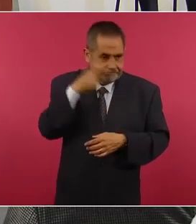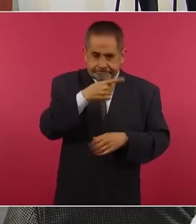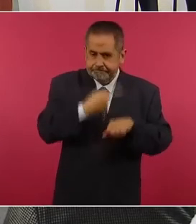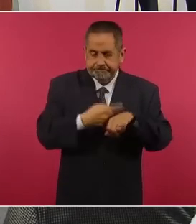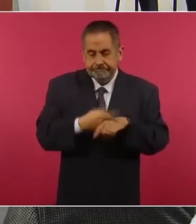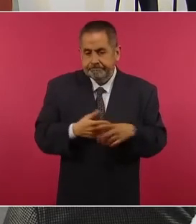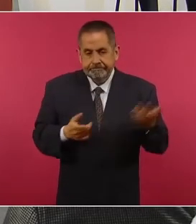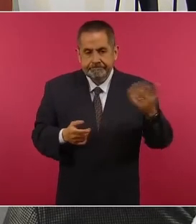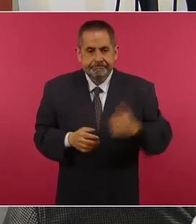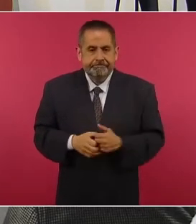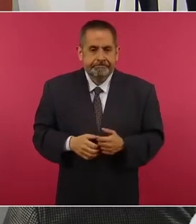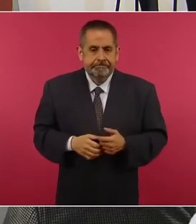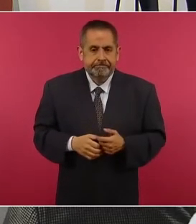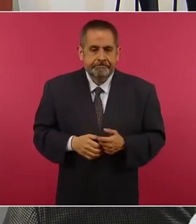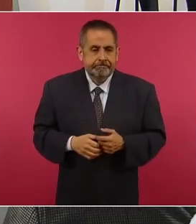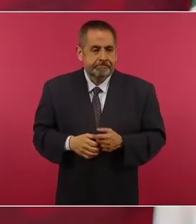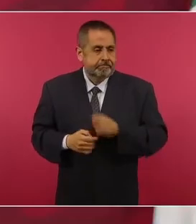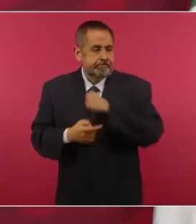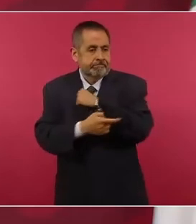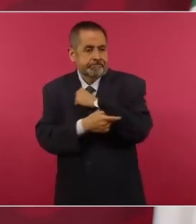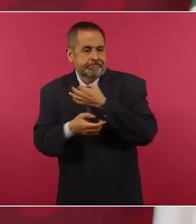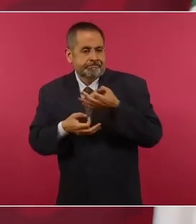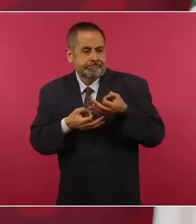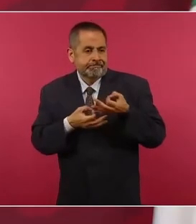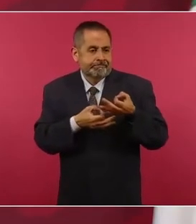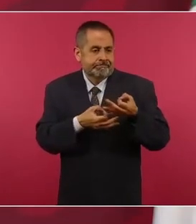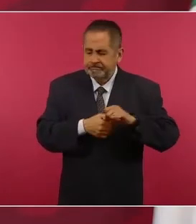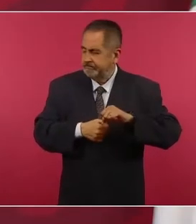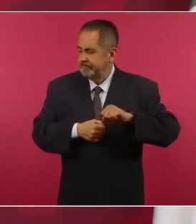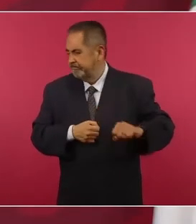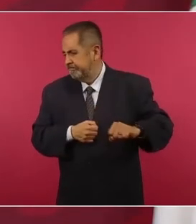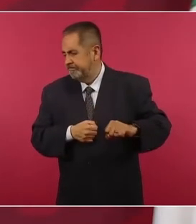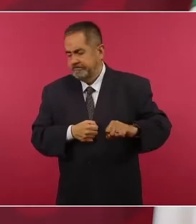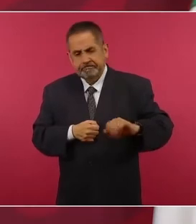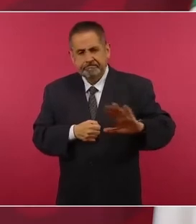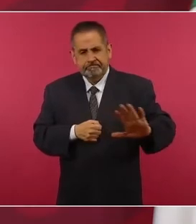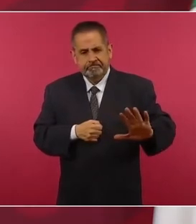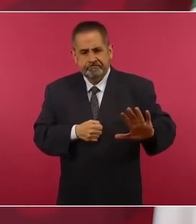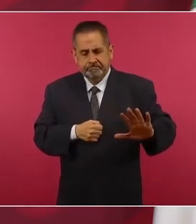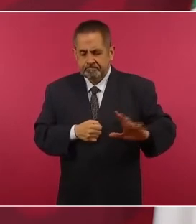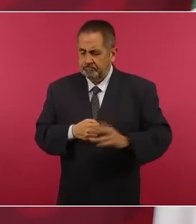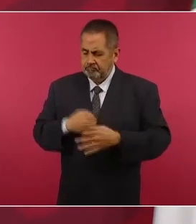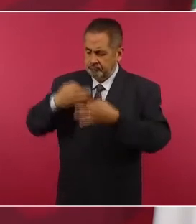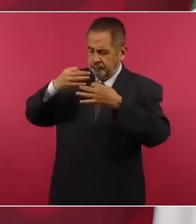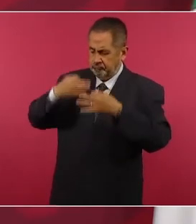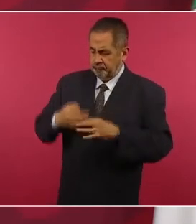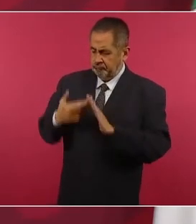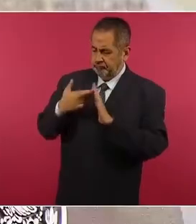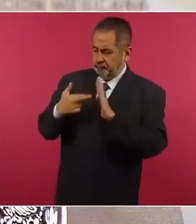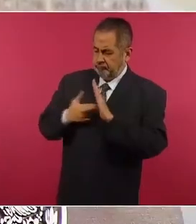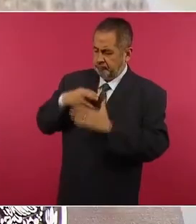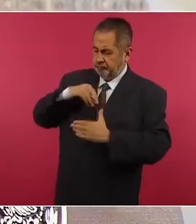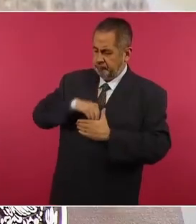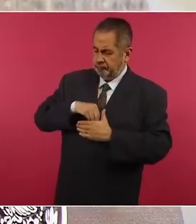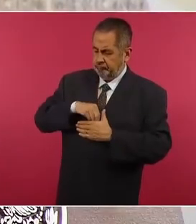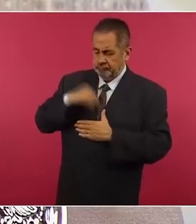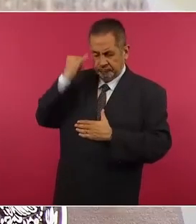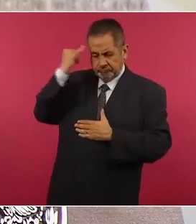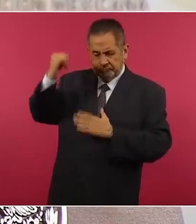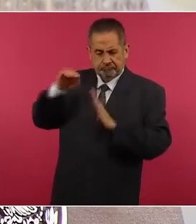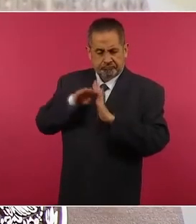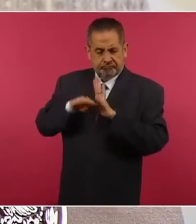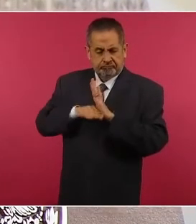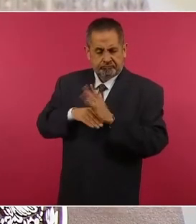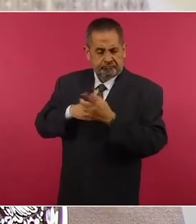Para resistir las tentaciones del poder hay que tener principios, hay que tener ideales,